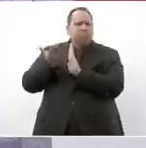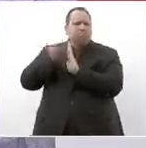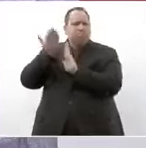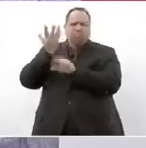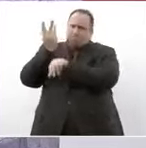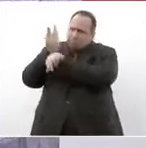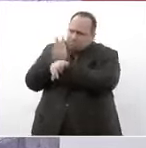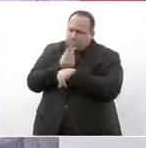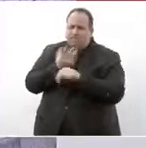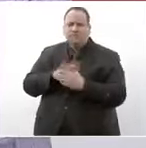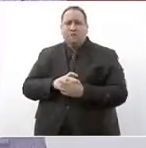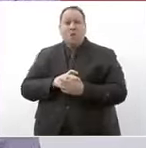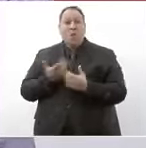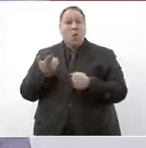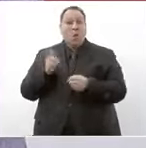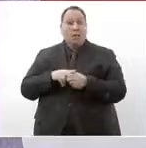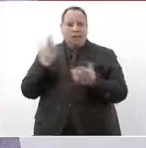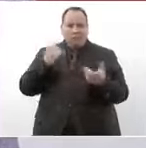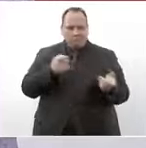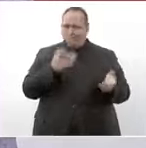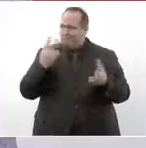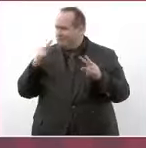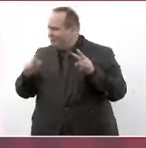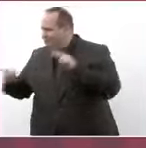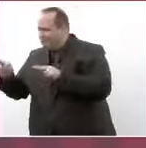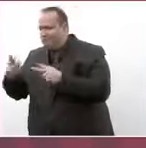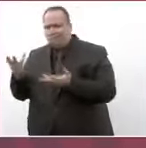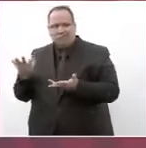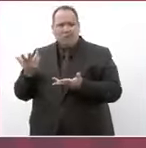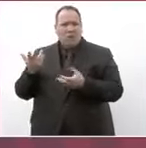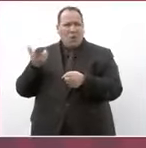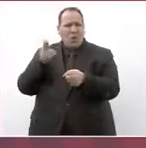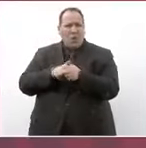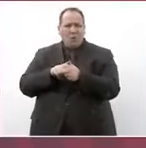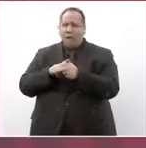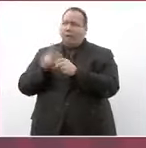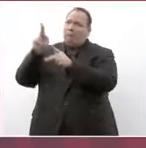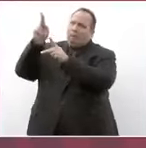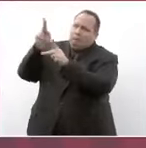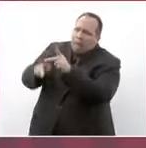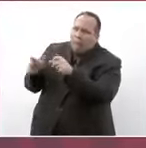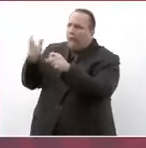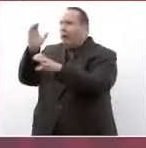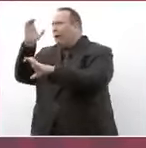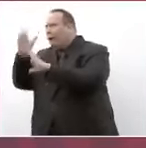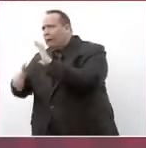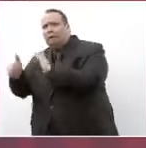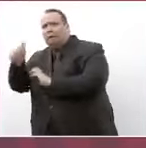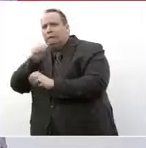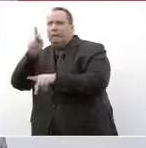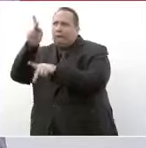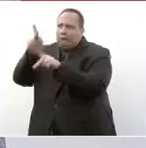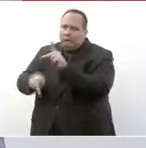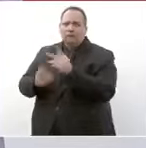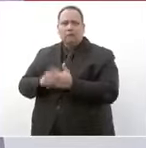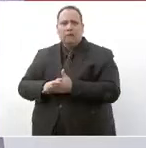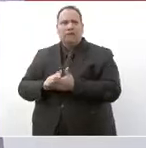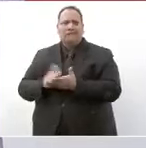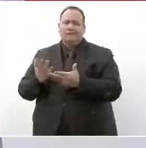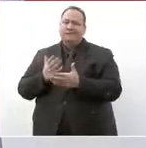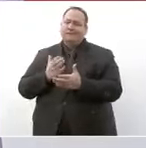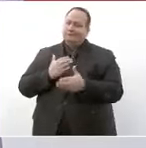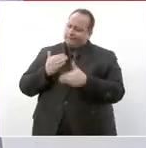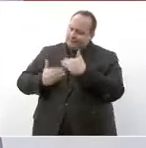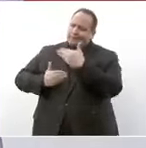se recibieron sin estar terminados inconclusos los estamos